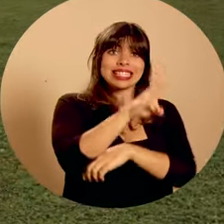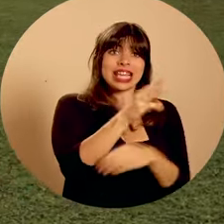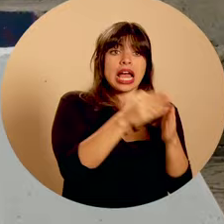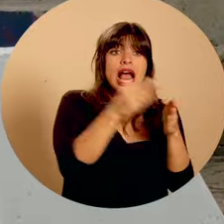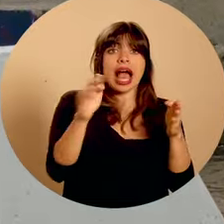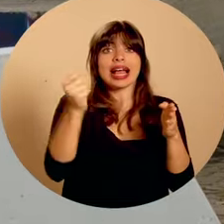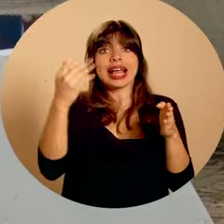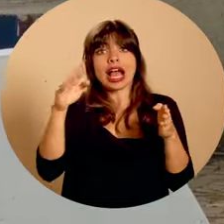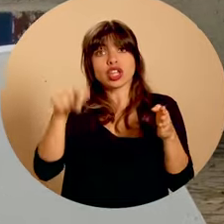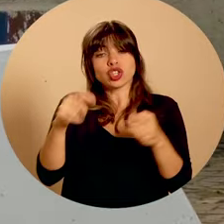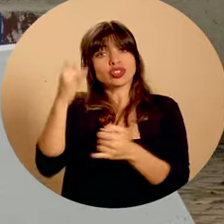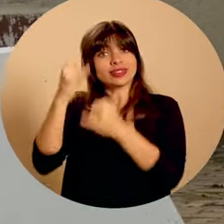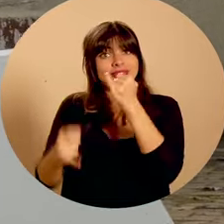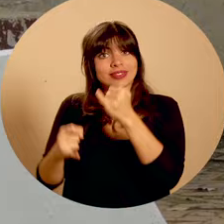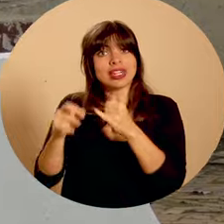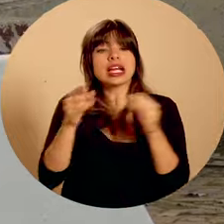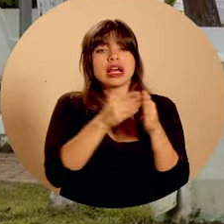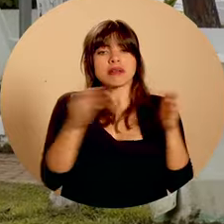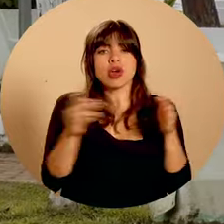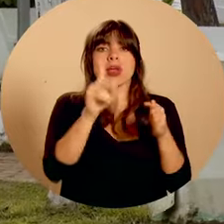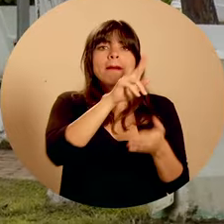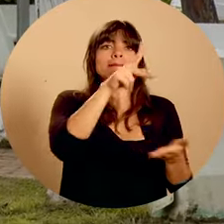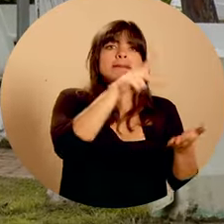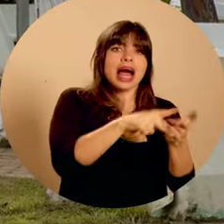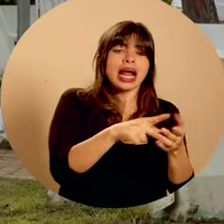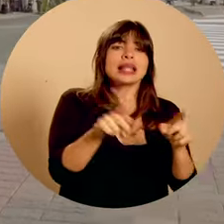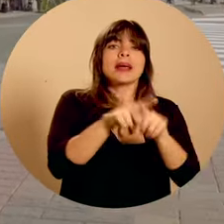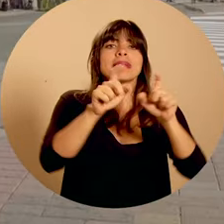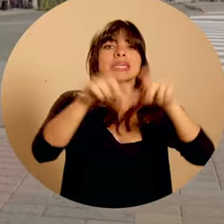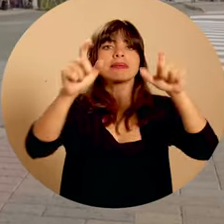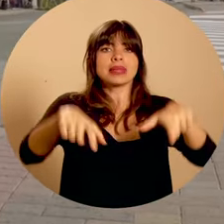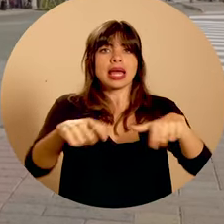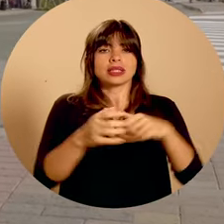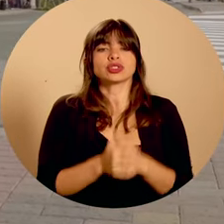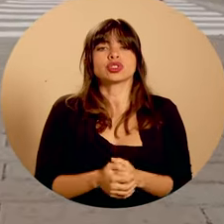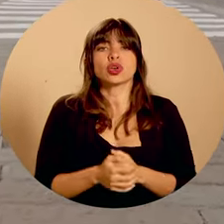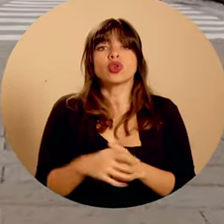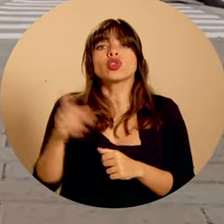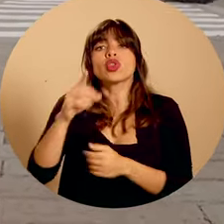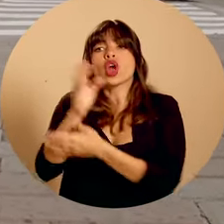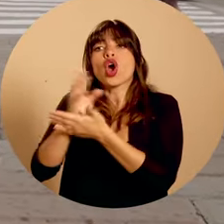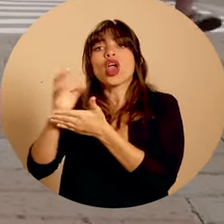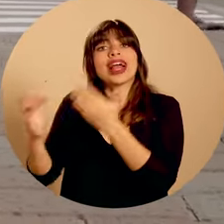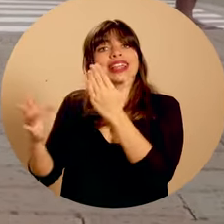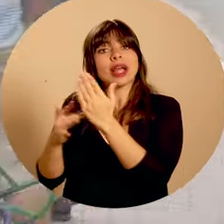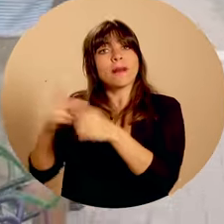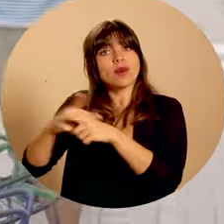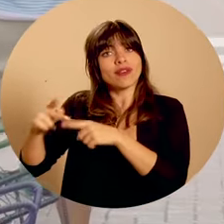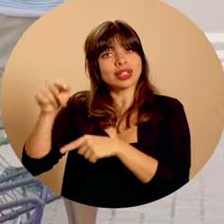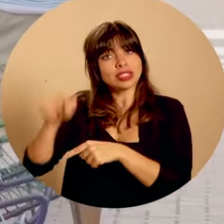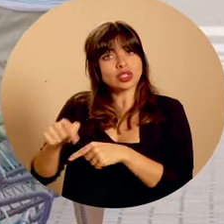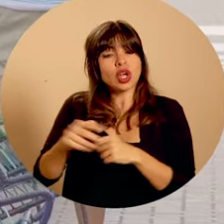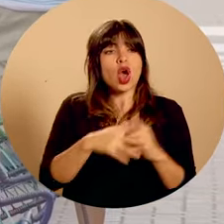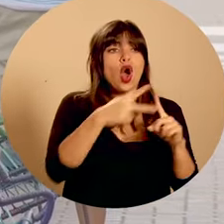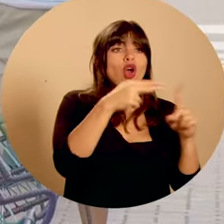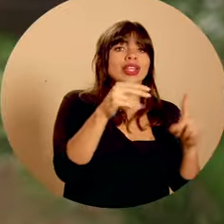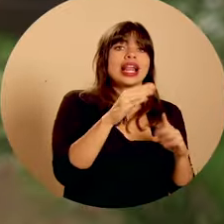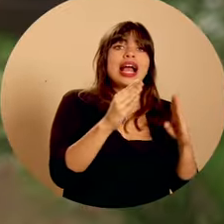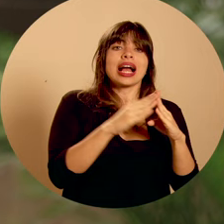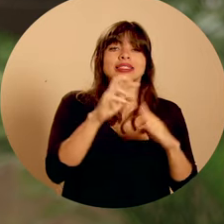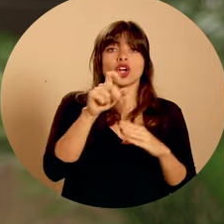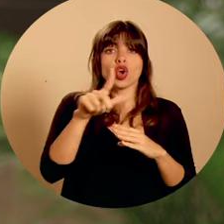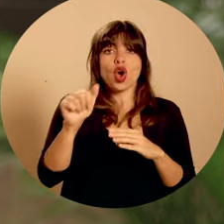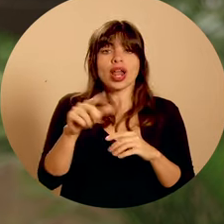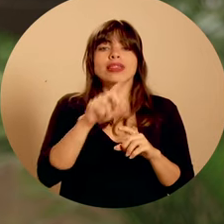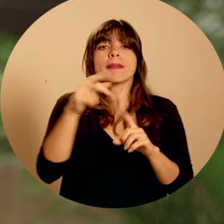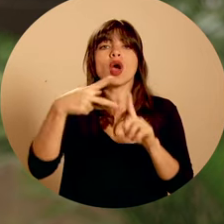6 y hasta el 14, cuando será la clausura, estaremos en el parque y en el gimnasio del pueblo civil, en el Colegio Técnico Profesional, en el Hotel Casa